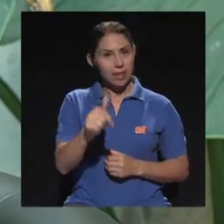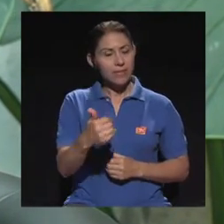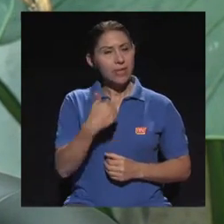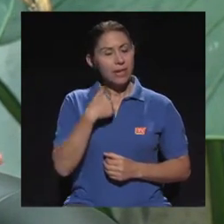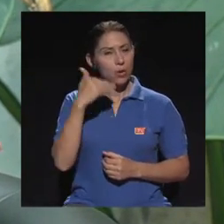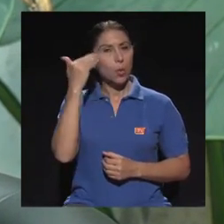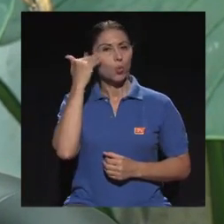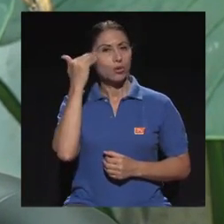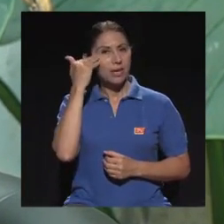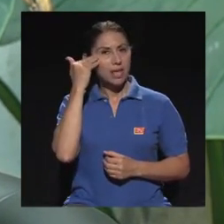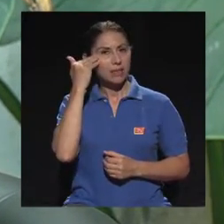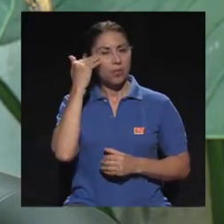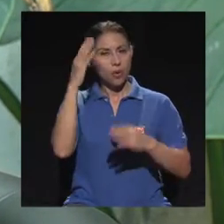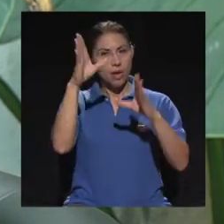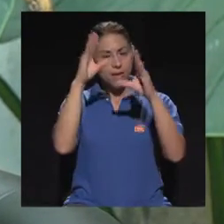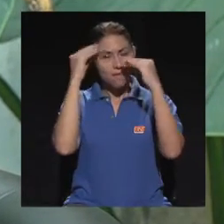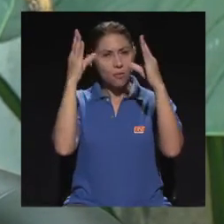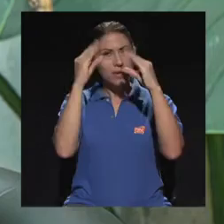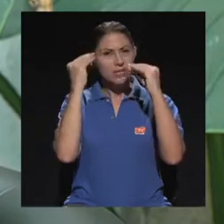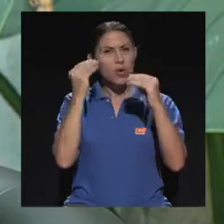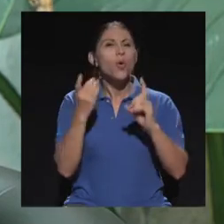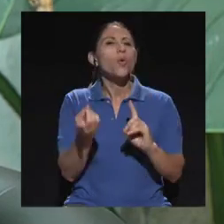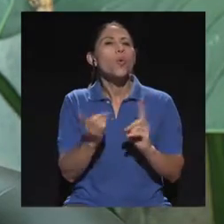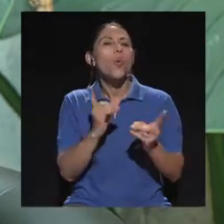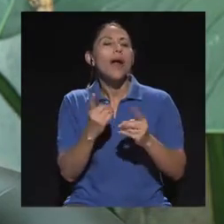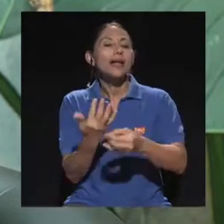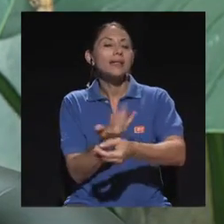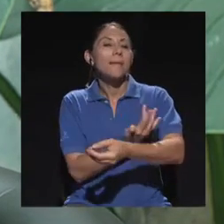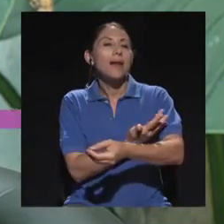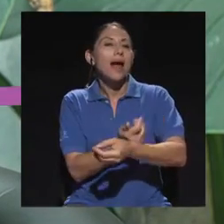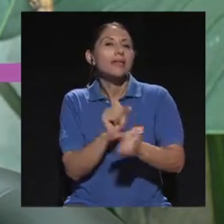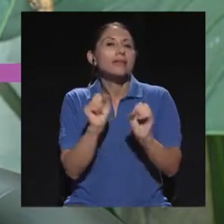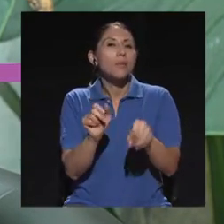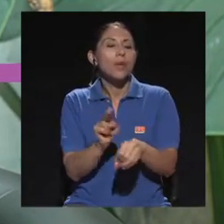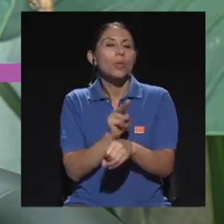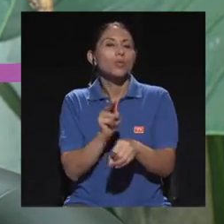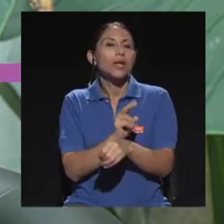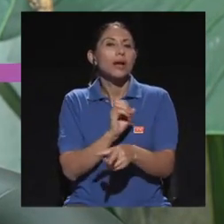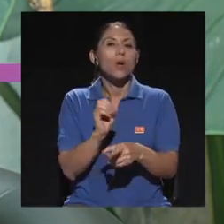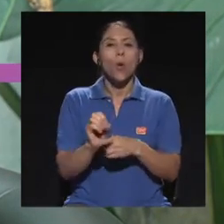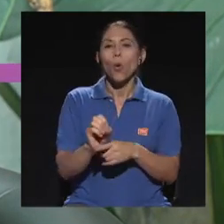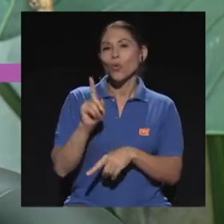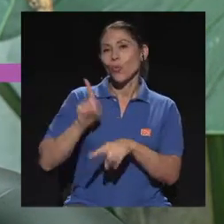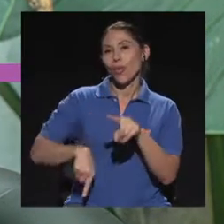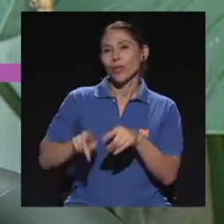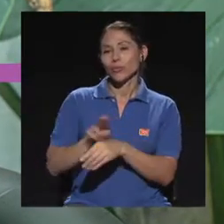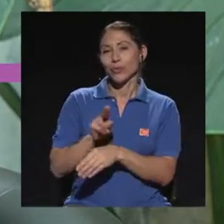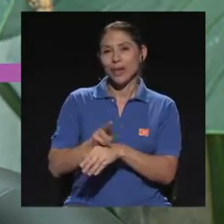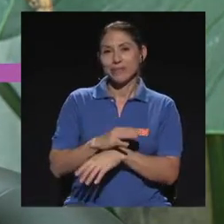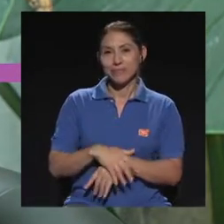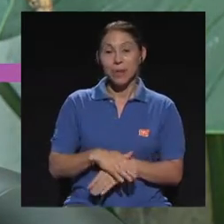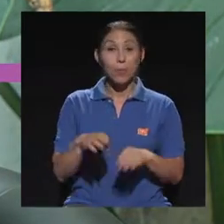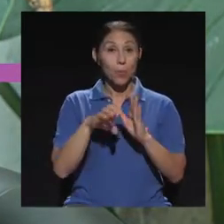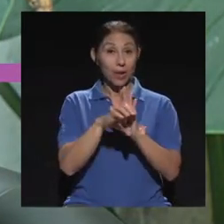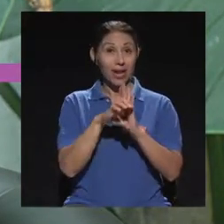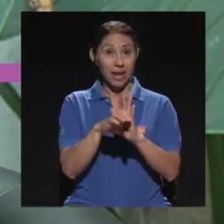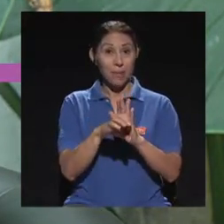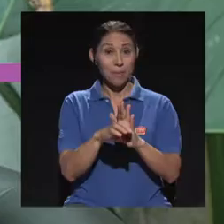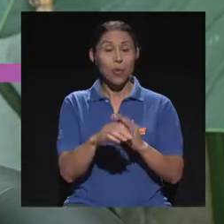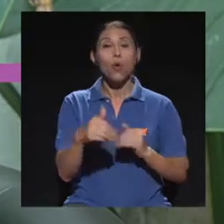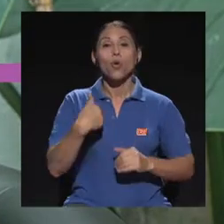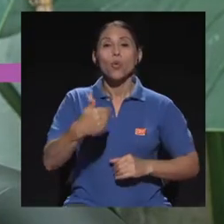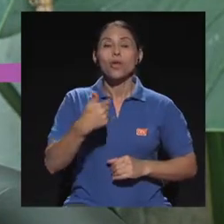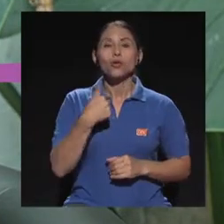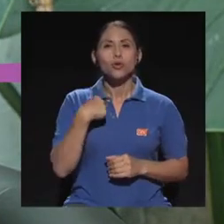conocimiento sobre cuáles son las plantas que pueden interaccionar o no. Por ejemplo, en plantas, cuando yo tengo